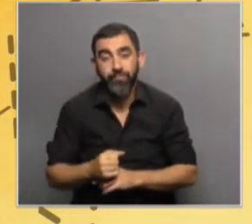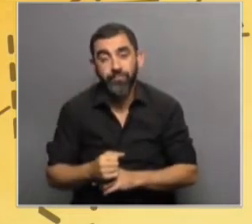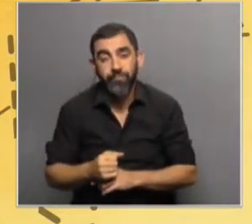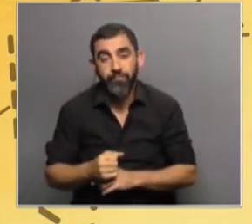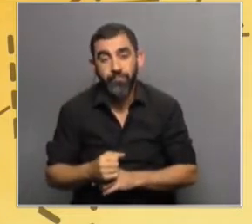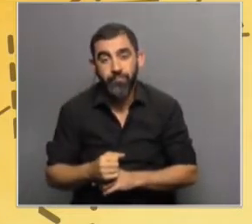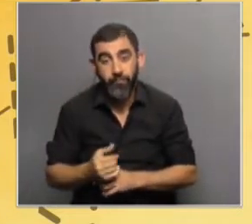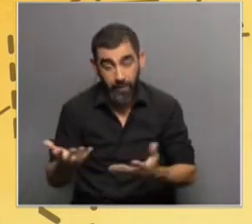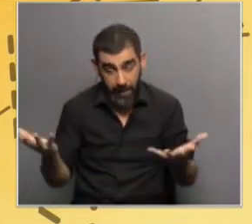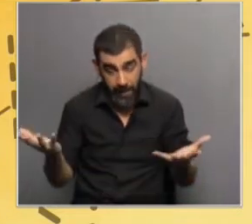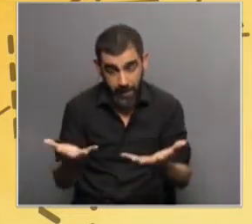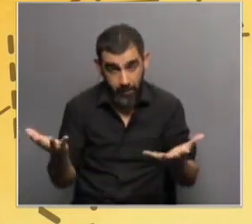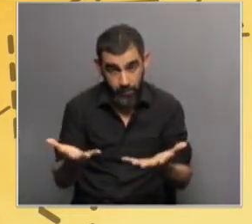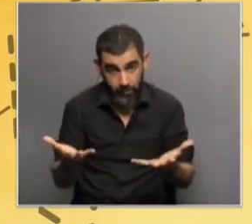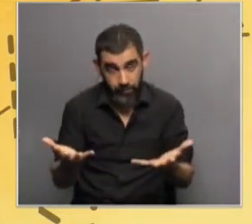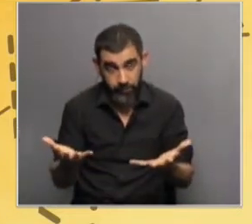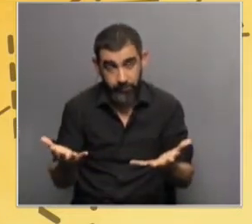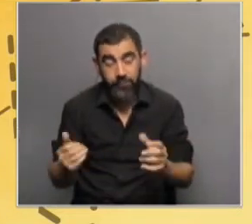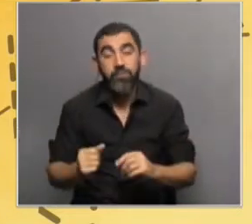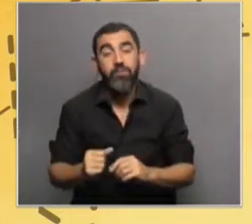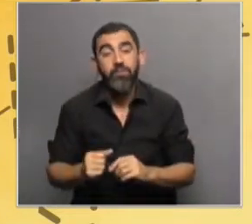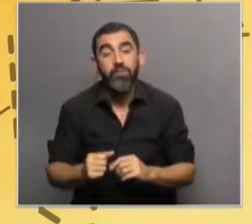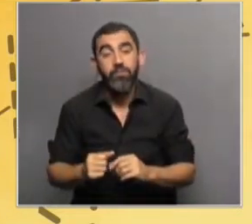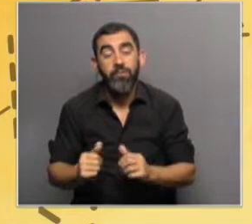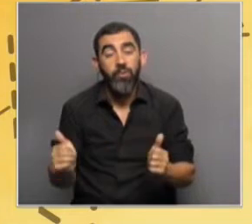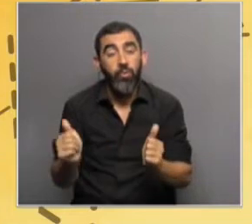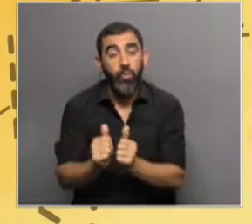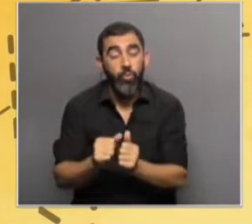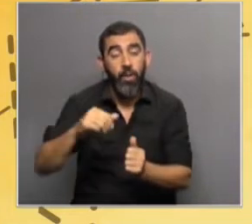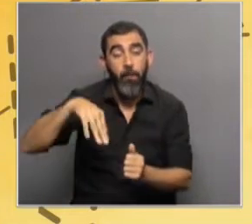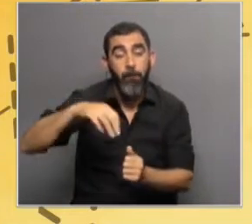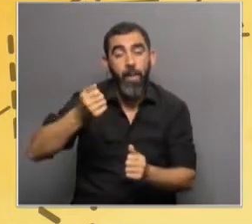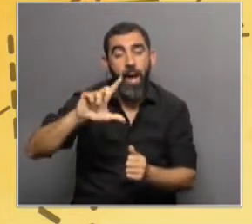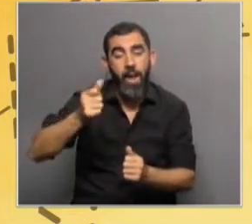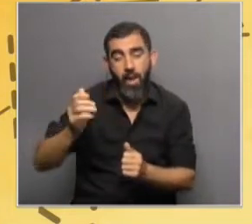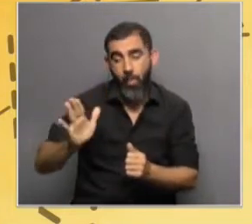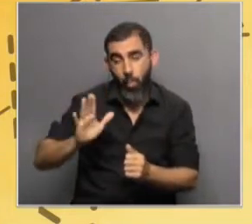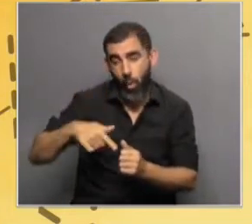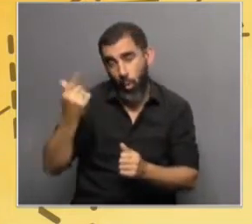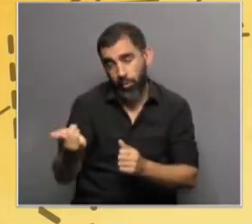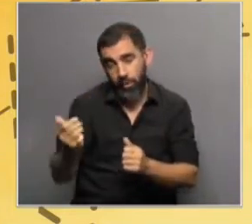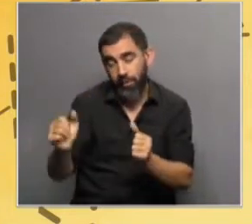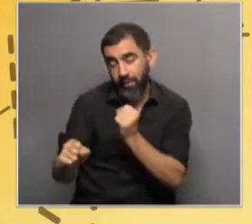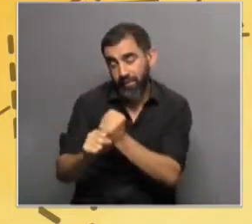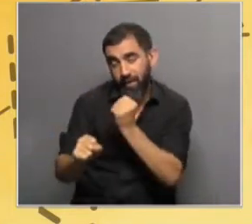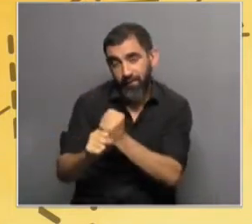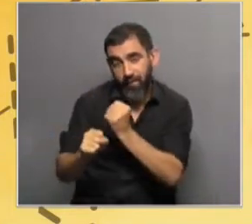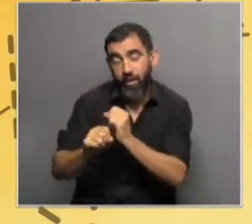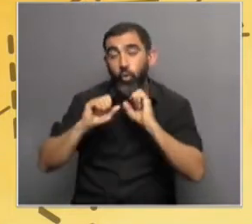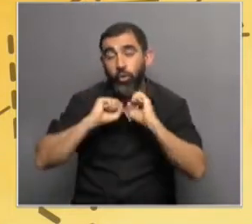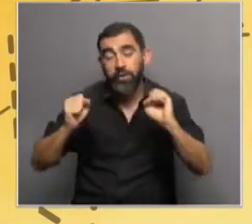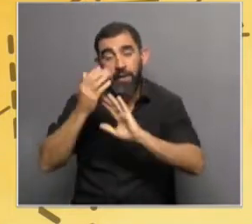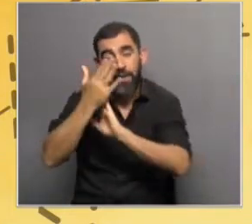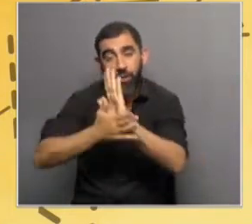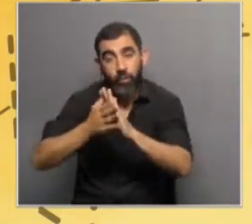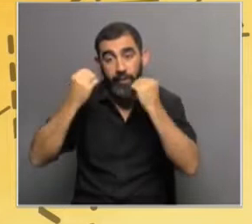ahora, en este momento, junto con Estefanía Malán, están haciendo un trabajo en conjunto con la Secretaría Nacional